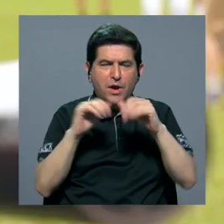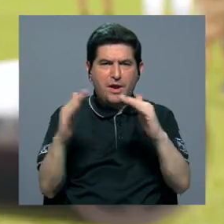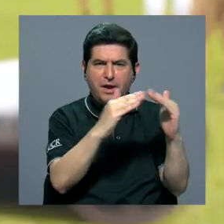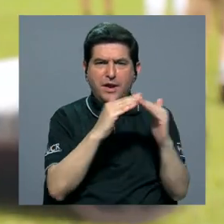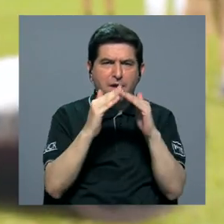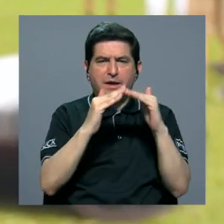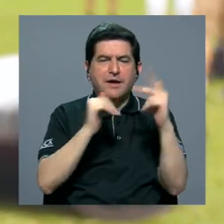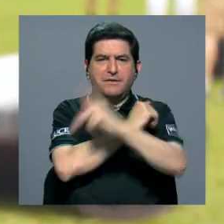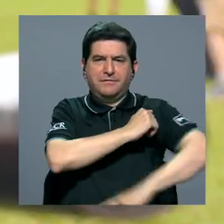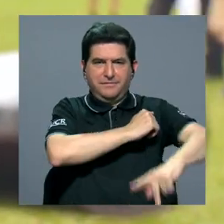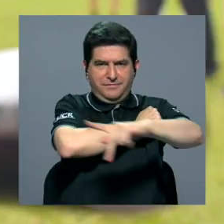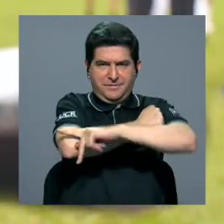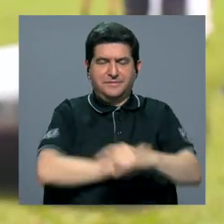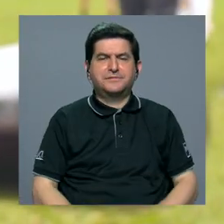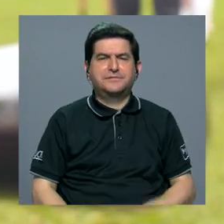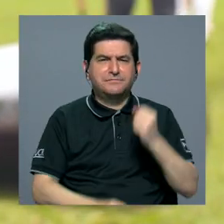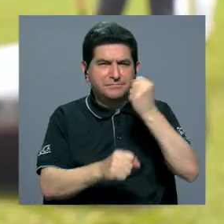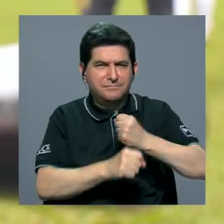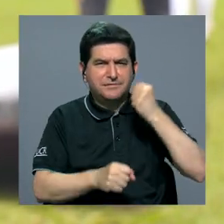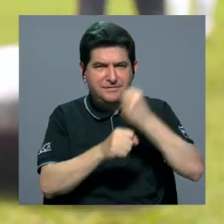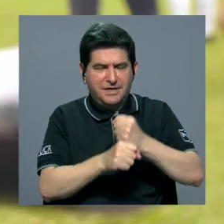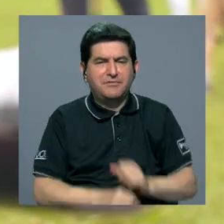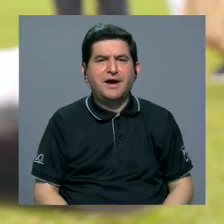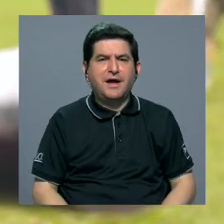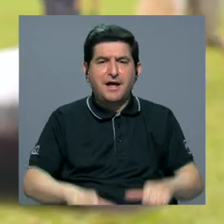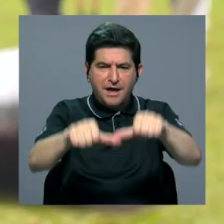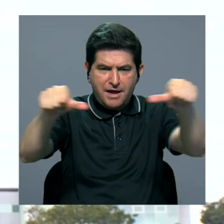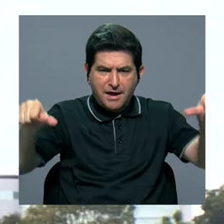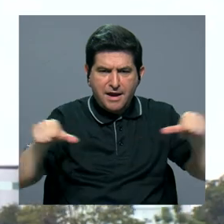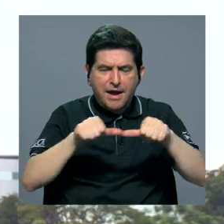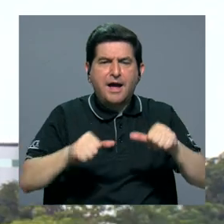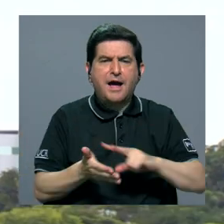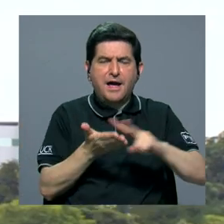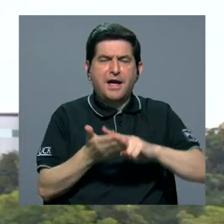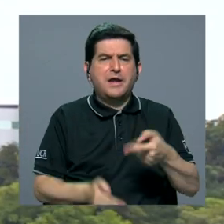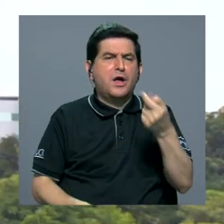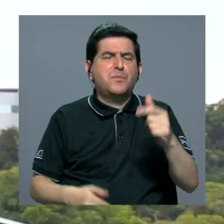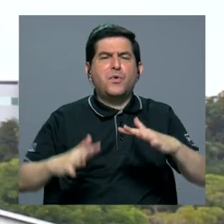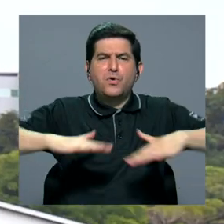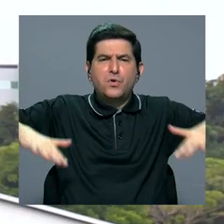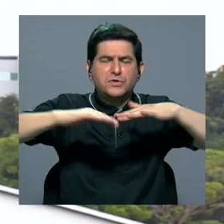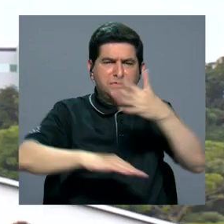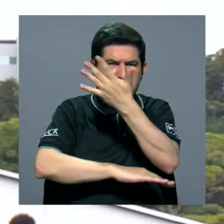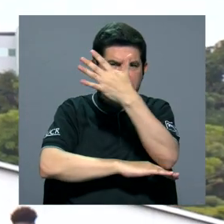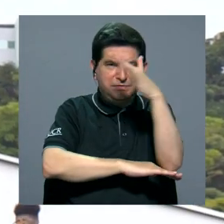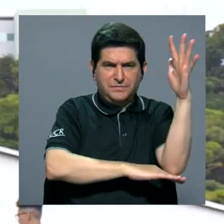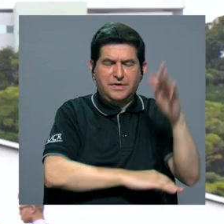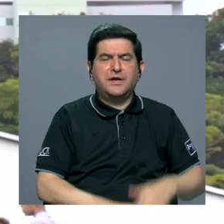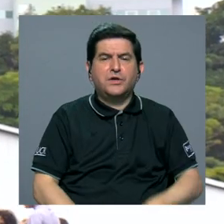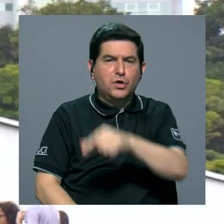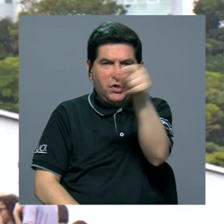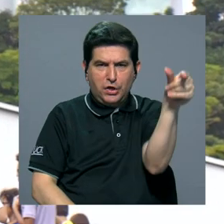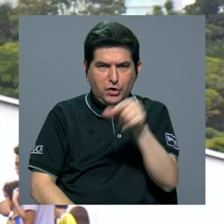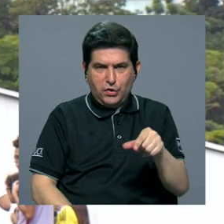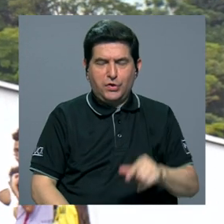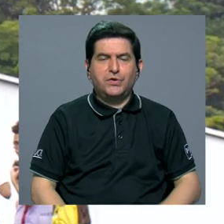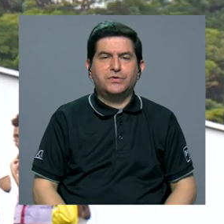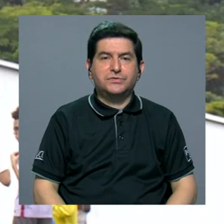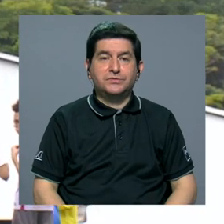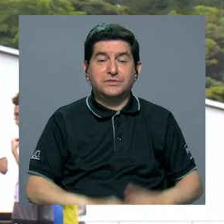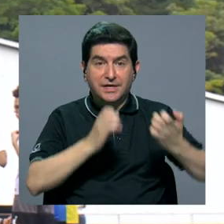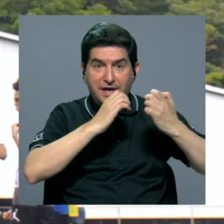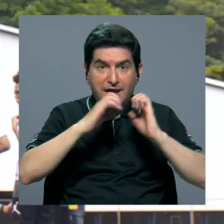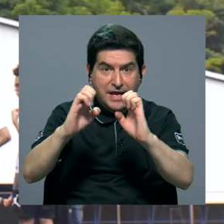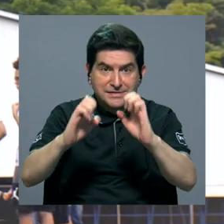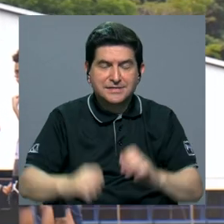urbanas de nuestro país, trabajando en la trama verde y los pocos reductos de árboles, bosques y ríos. Esa